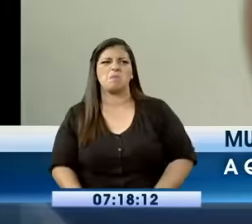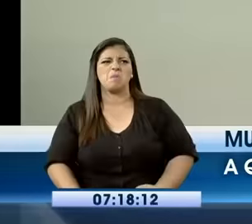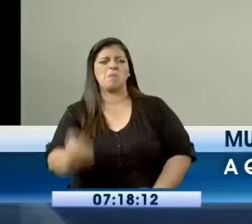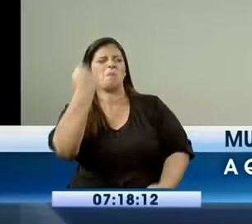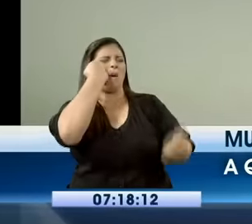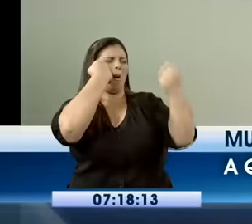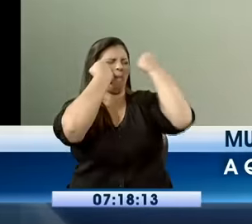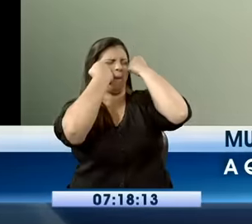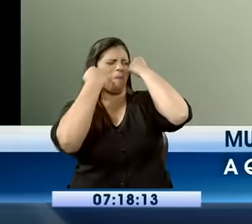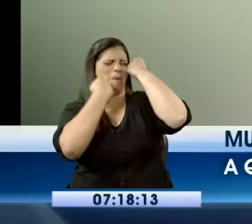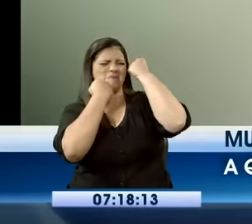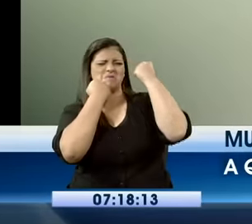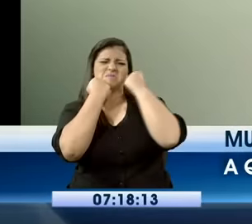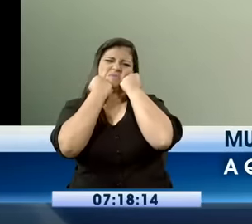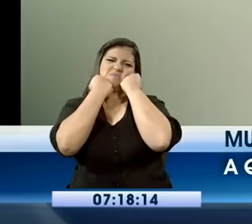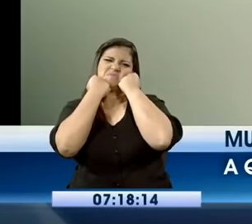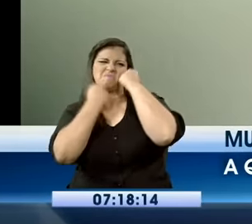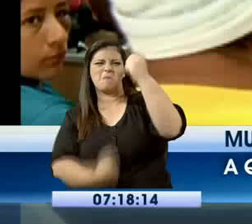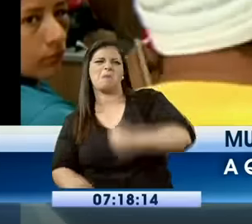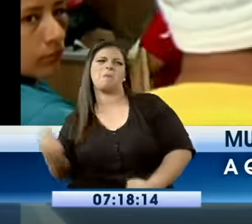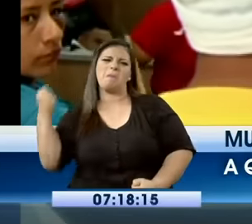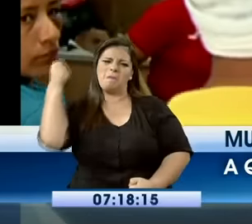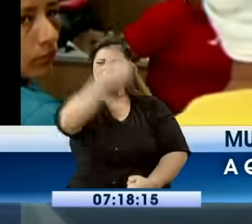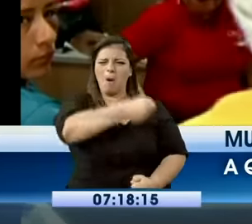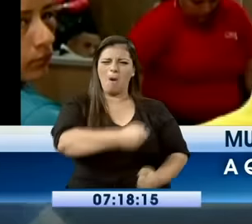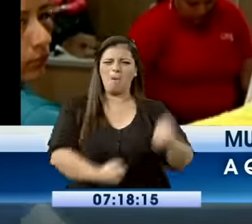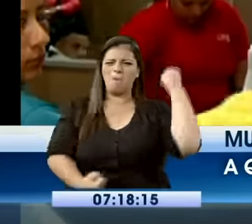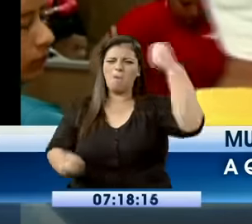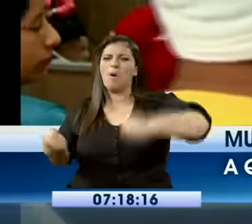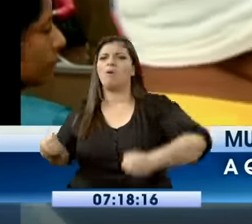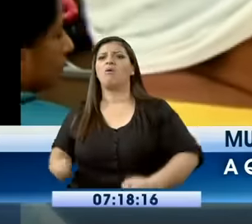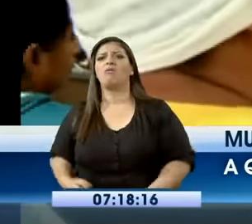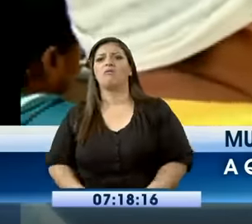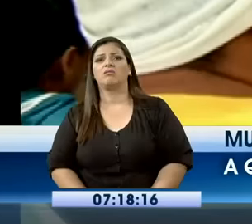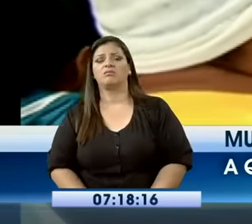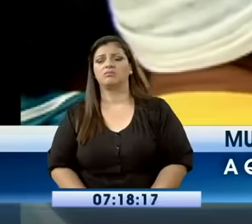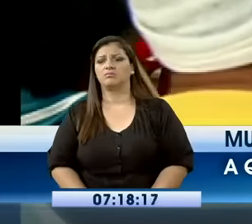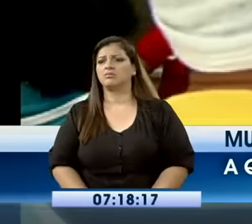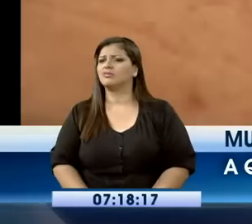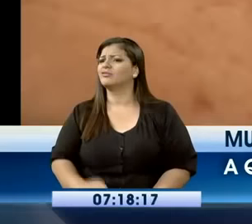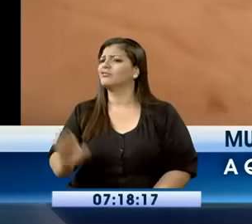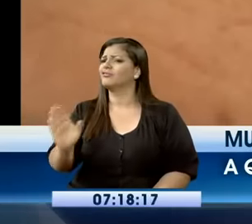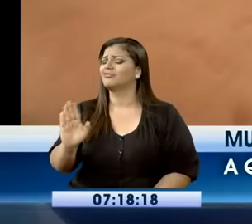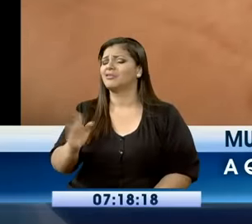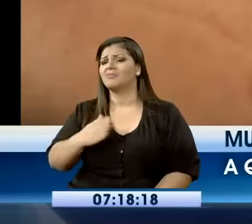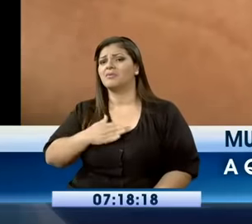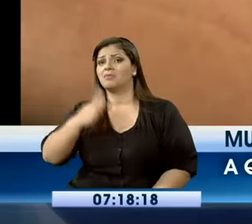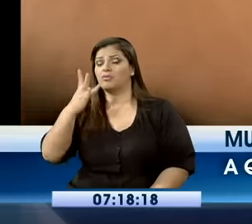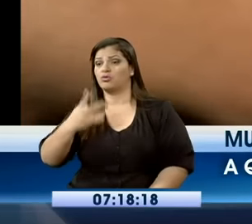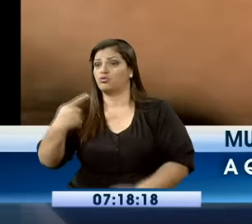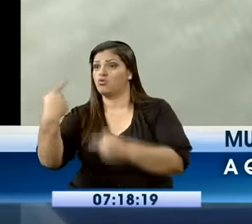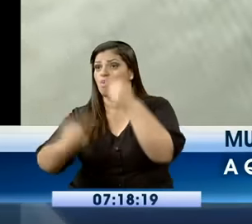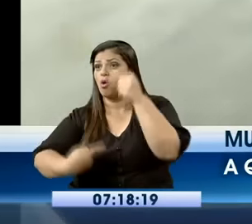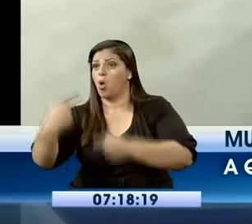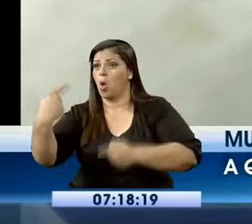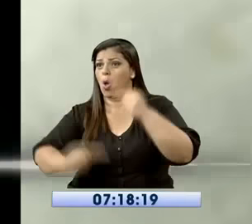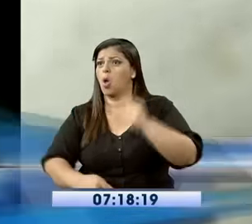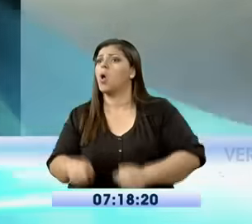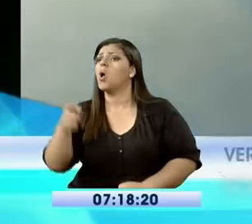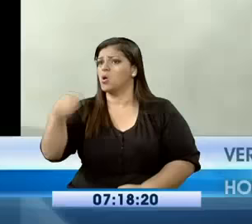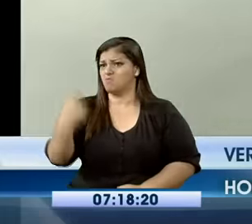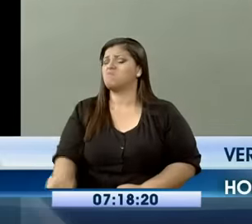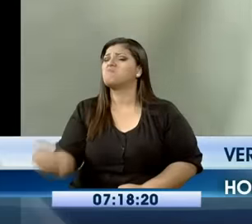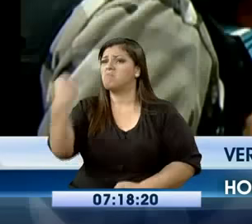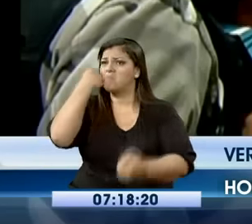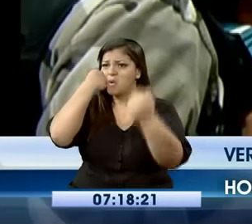las dos personas. Lo que pasa es que tuve un problema con mi esposa. Entre los dos nos agredimos, verbal